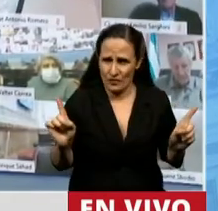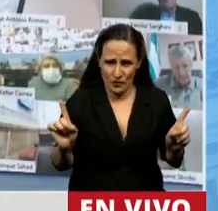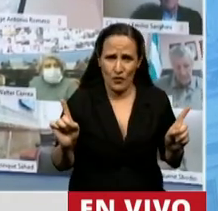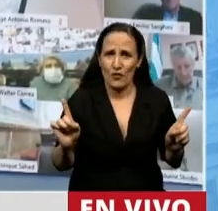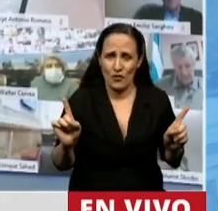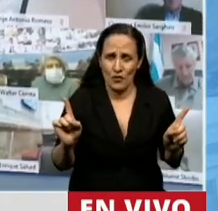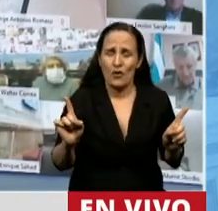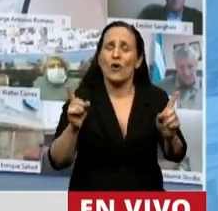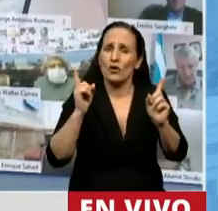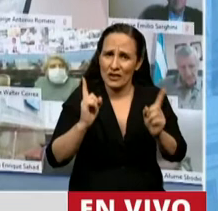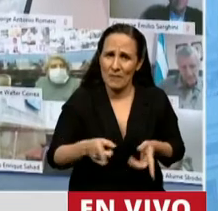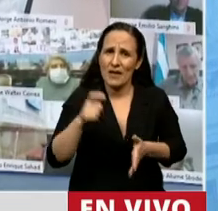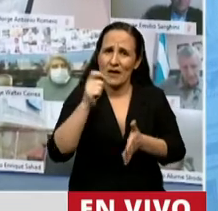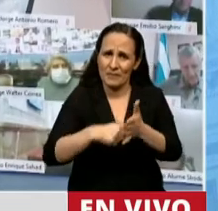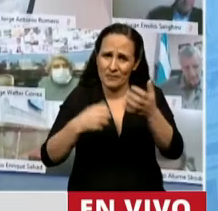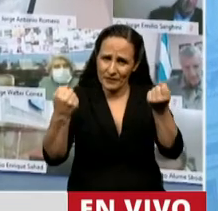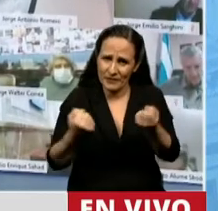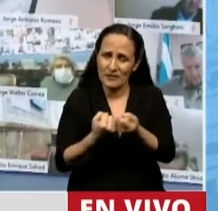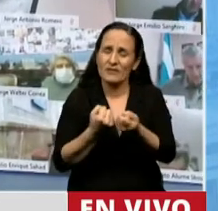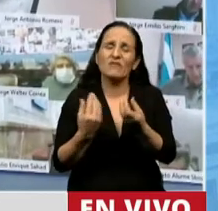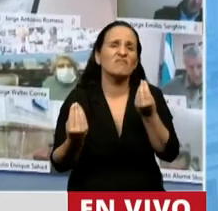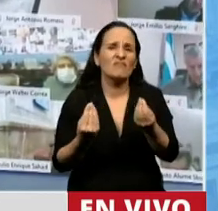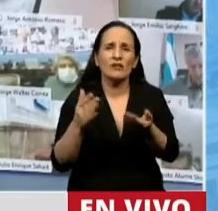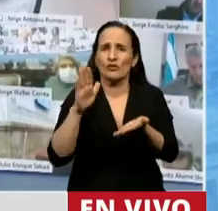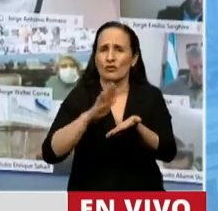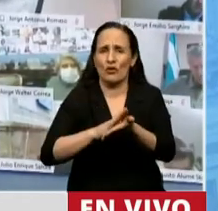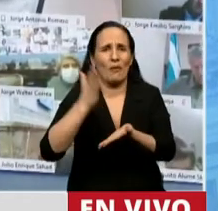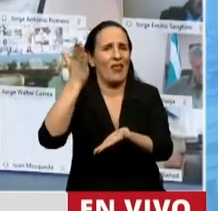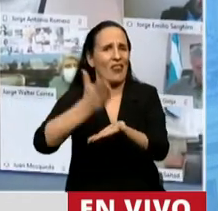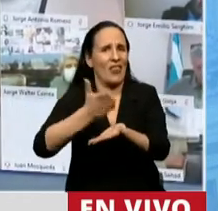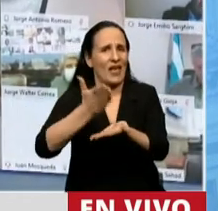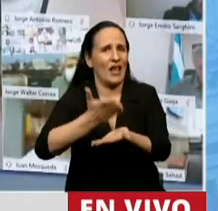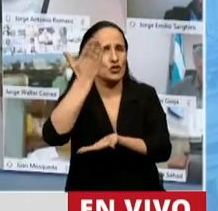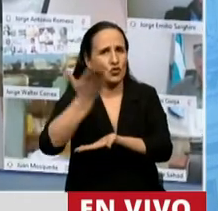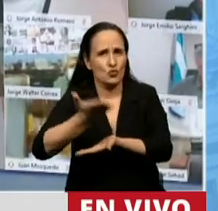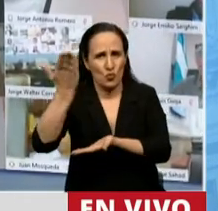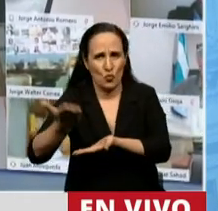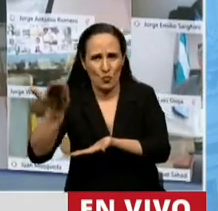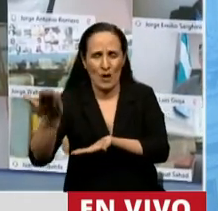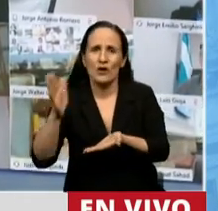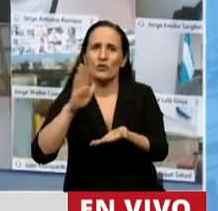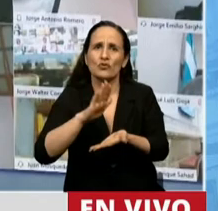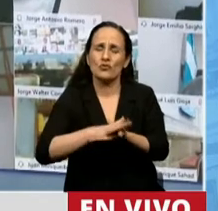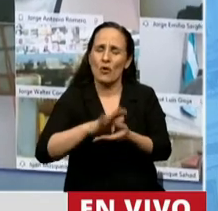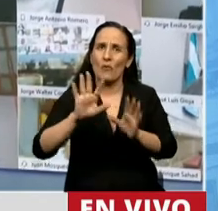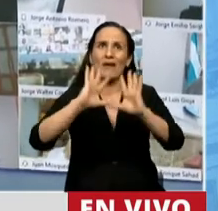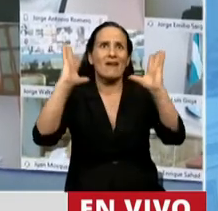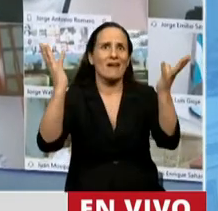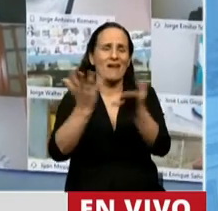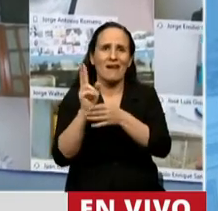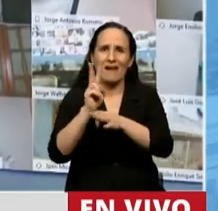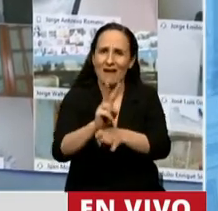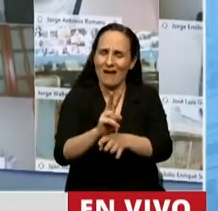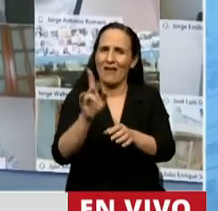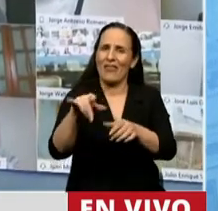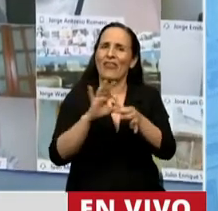frente a un tratado de derechos humanos y de democracia ambiental y este es un tratado que